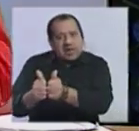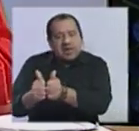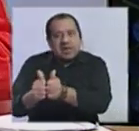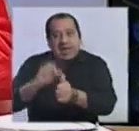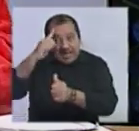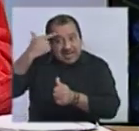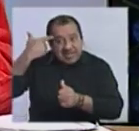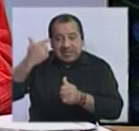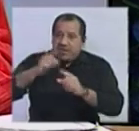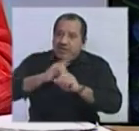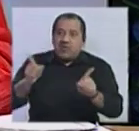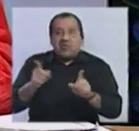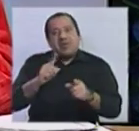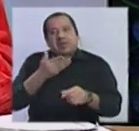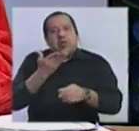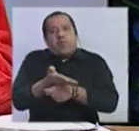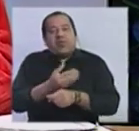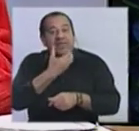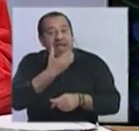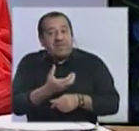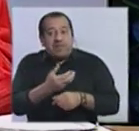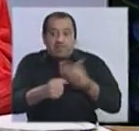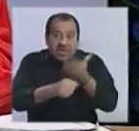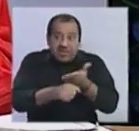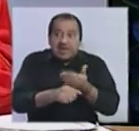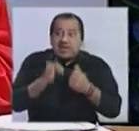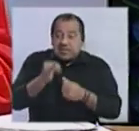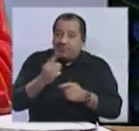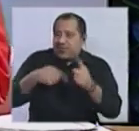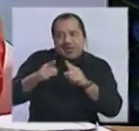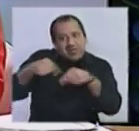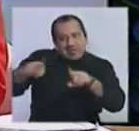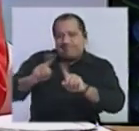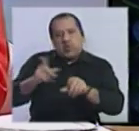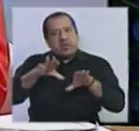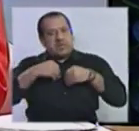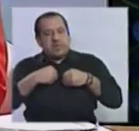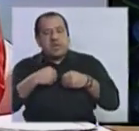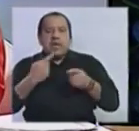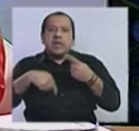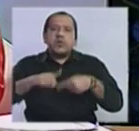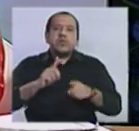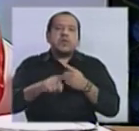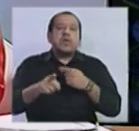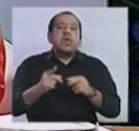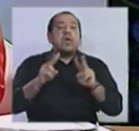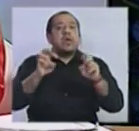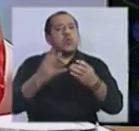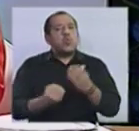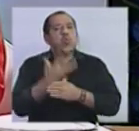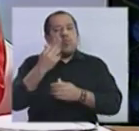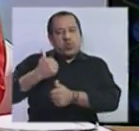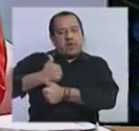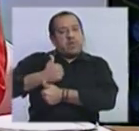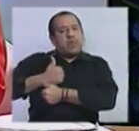calle POU por más que lo pidiera Ernesto Talvi. Y también señalaba algo que es el elemento nuevo, que es Cabildo